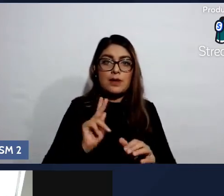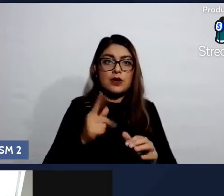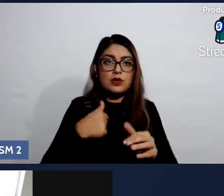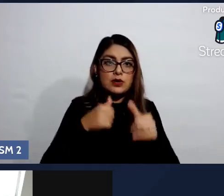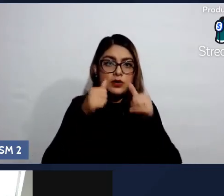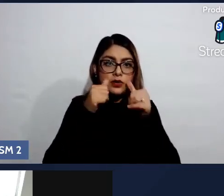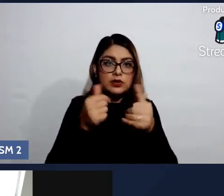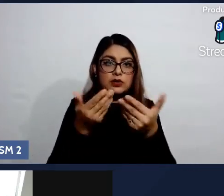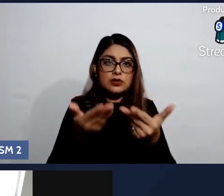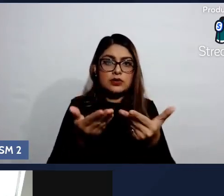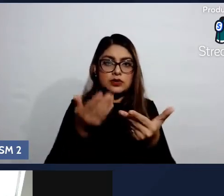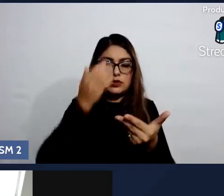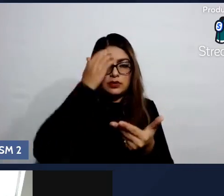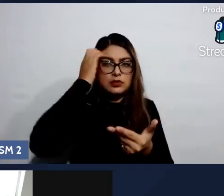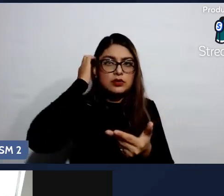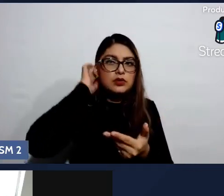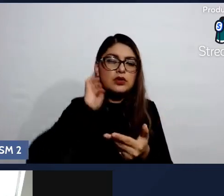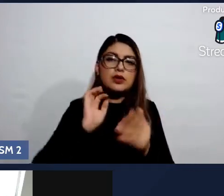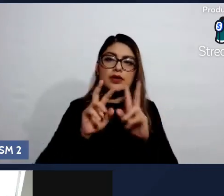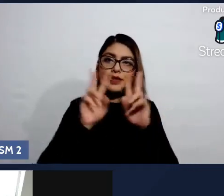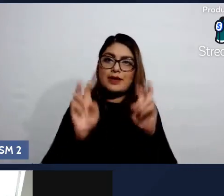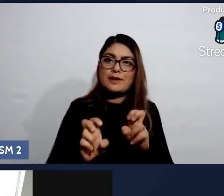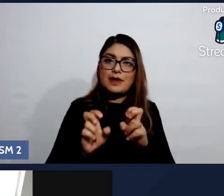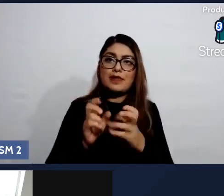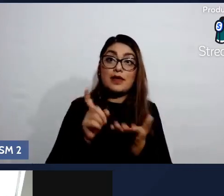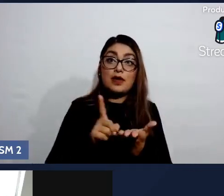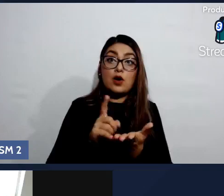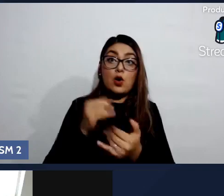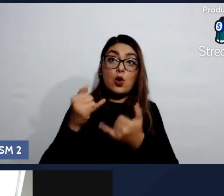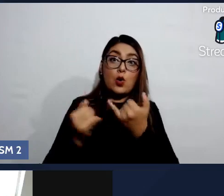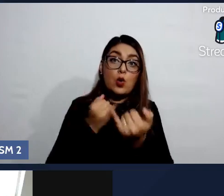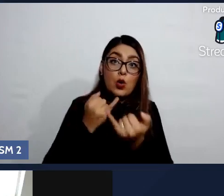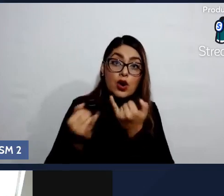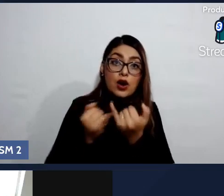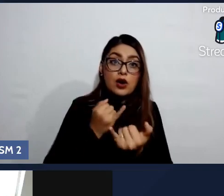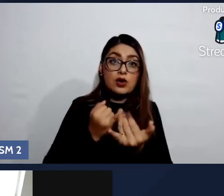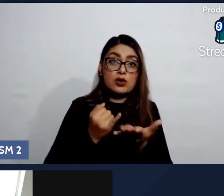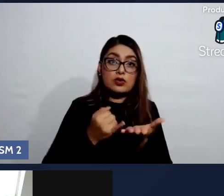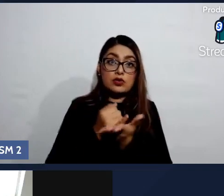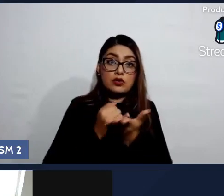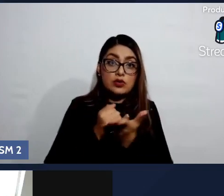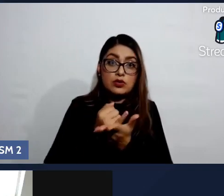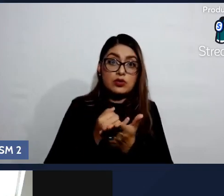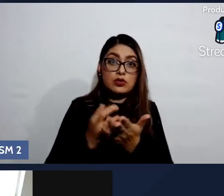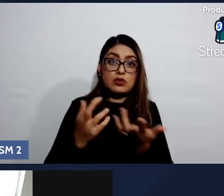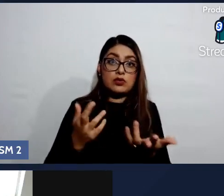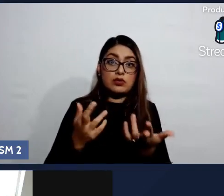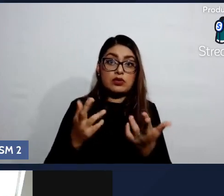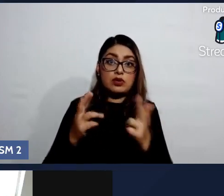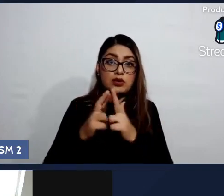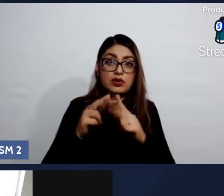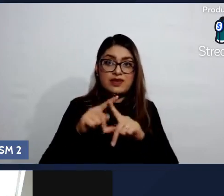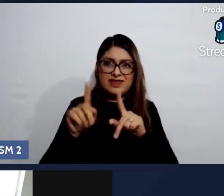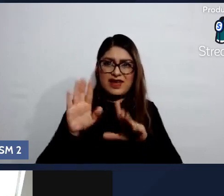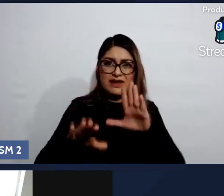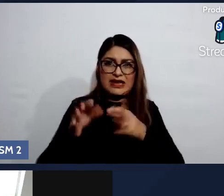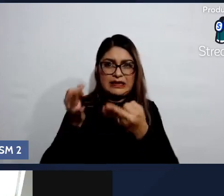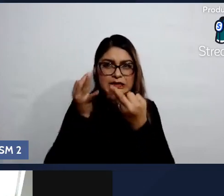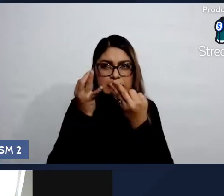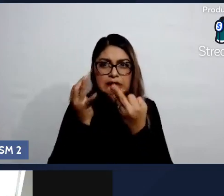también hay adicciones al juego, a la religión. Ahorita al final mencionaba a la tecnología.